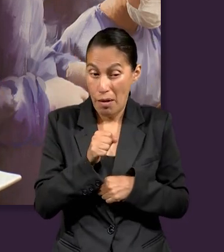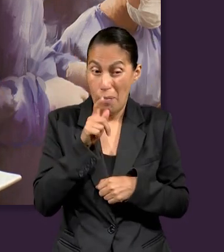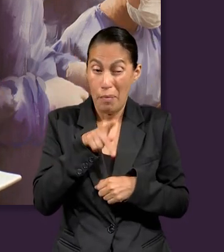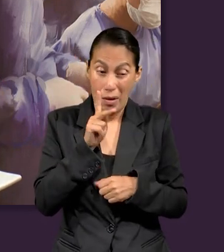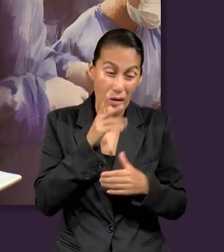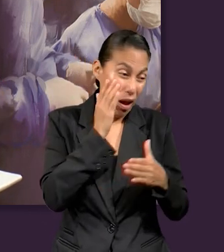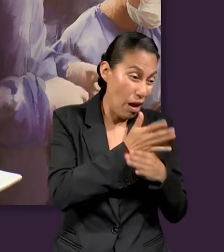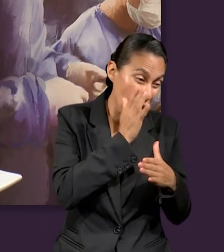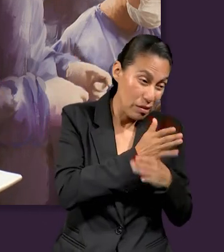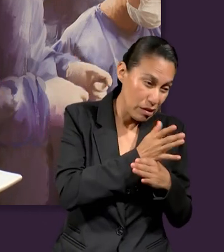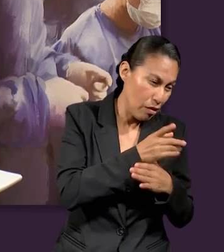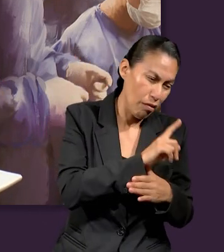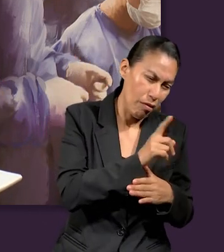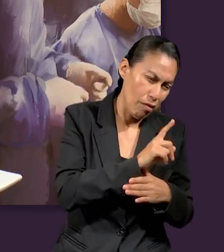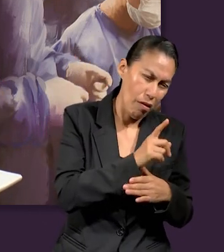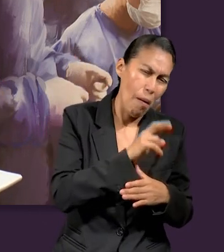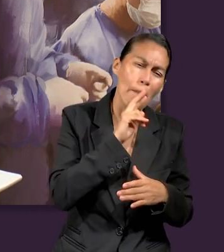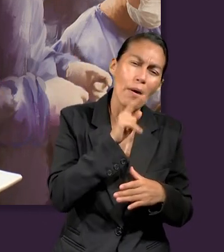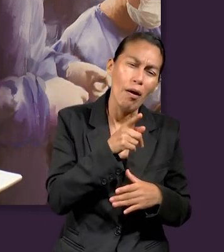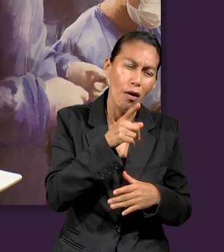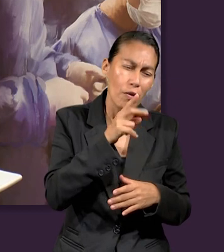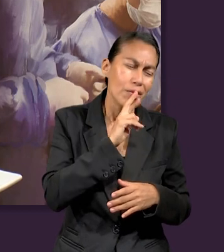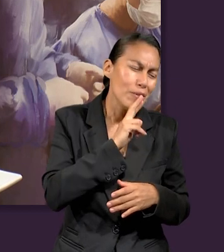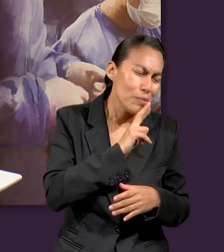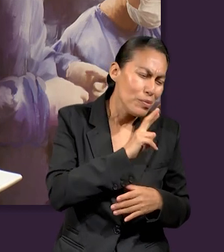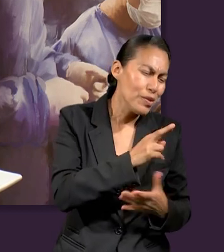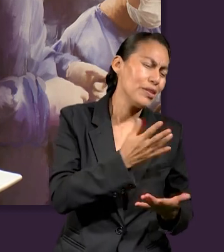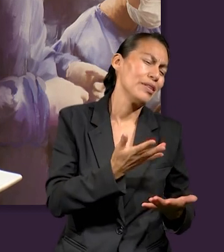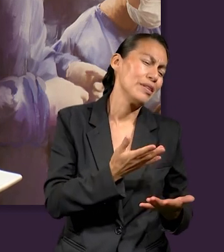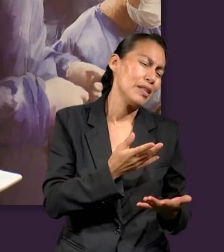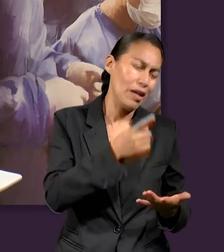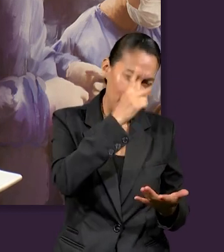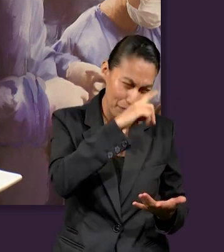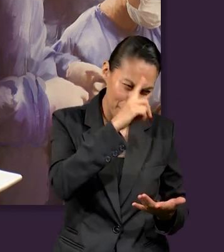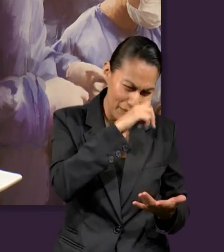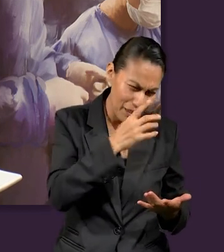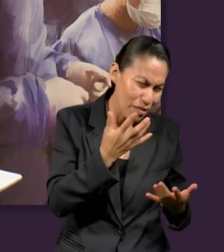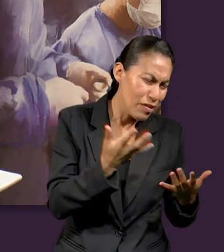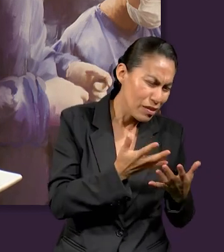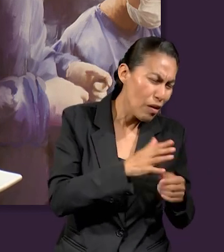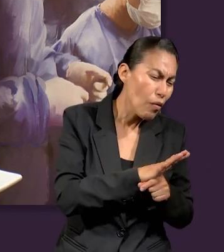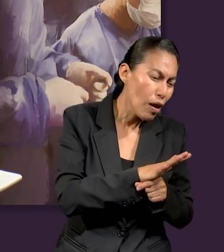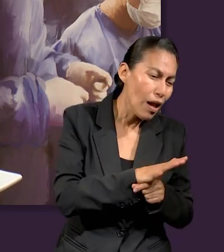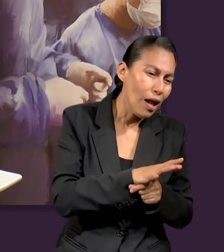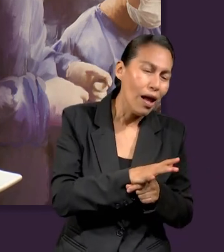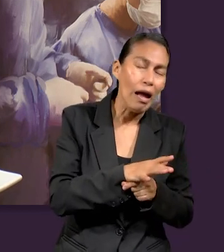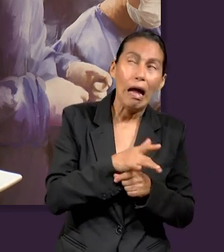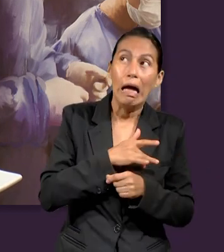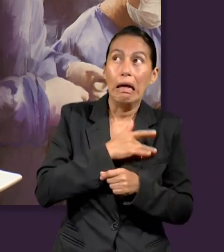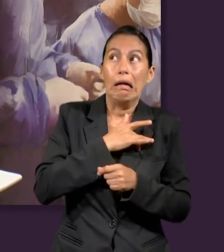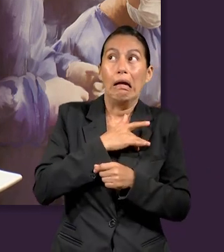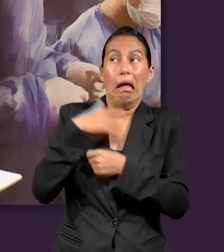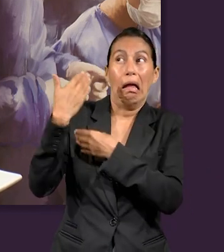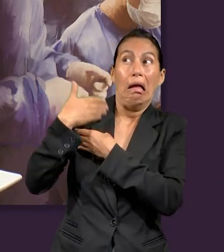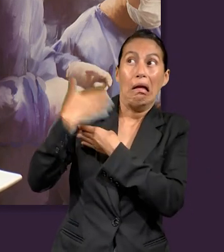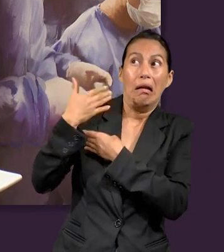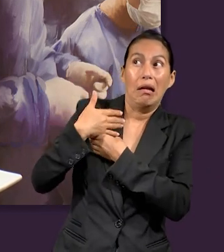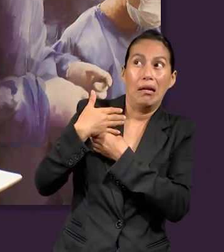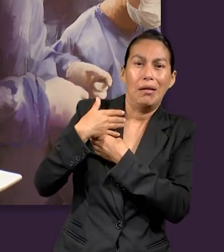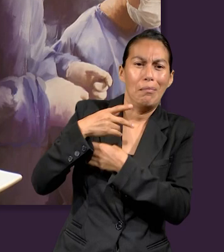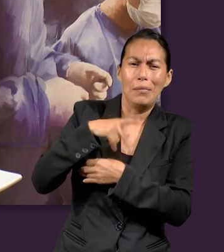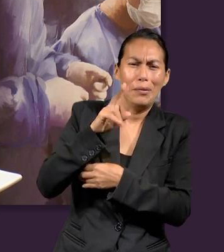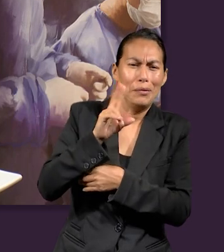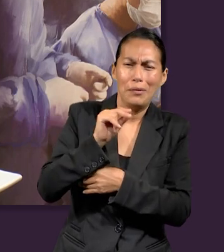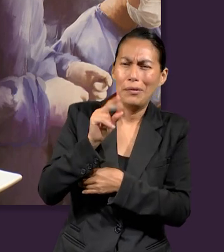algo malo, pero no te castiga. Si no, por el contrario, te da una solución que hacer en el momento, ¿no? Y tú sientes que te va a